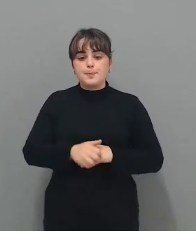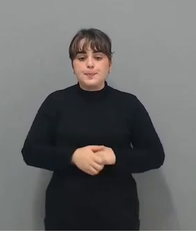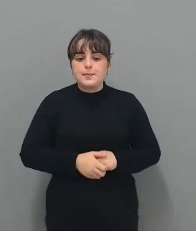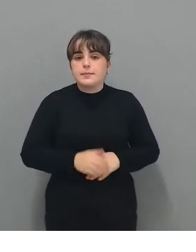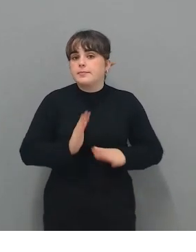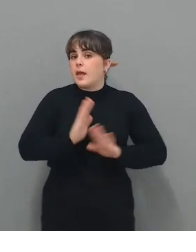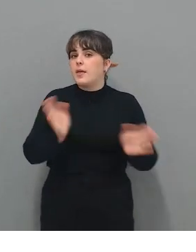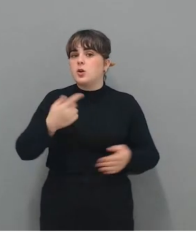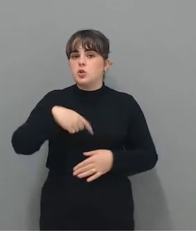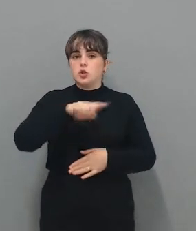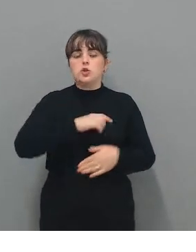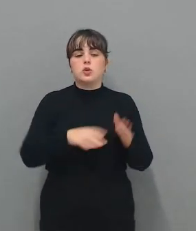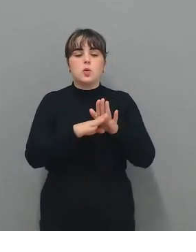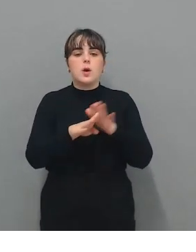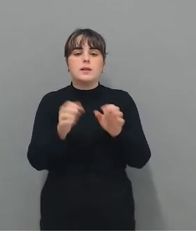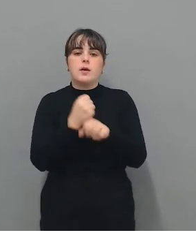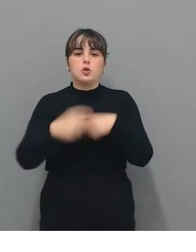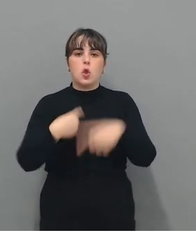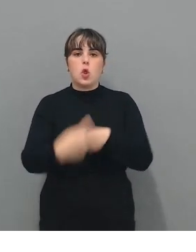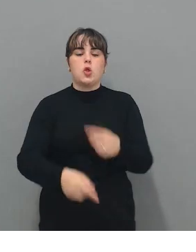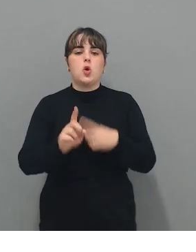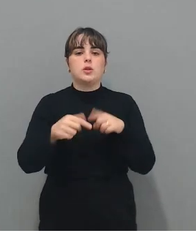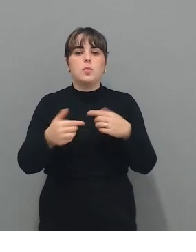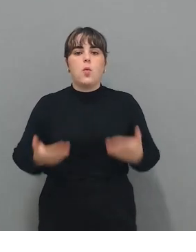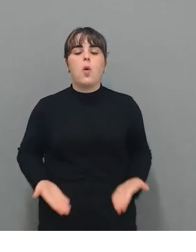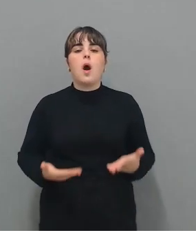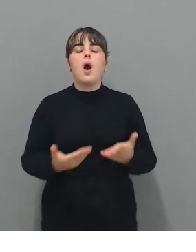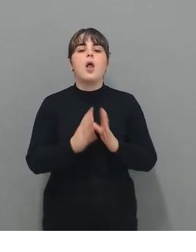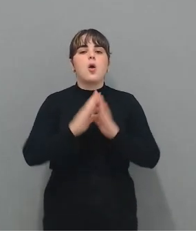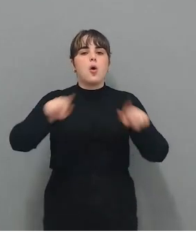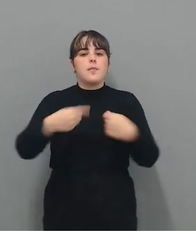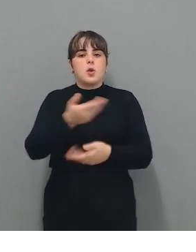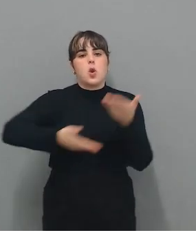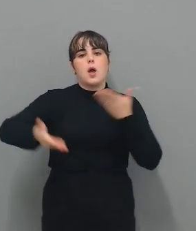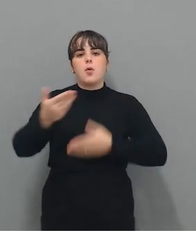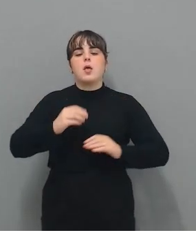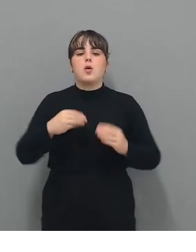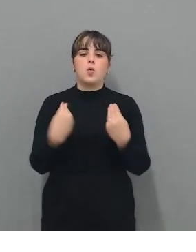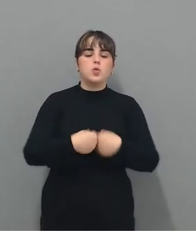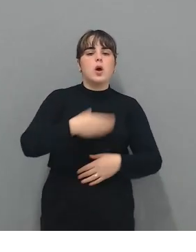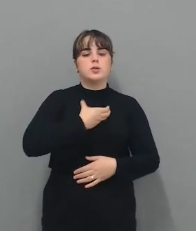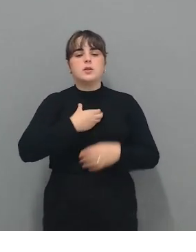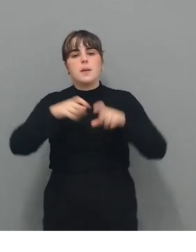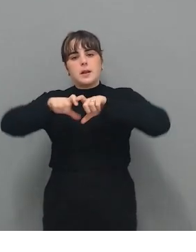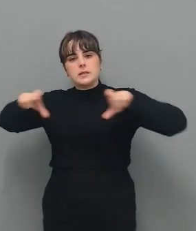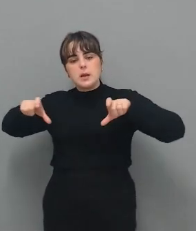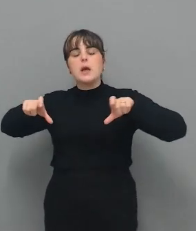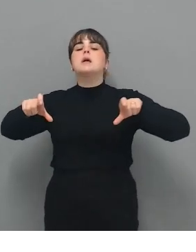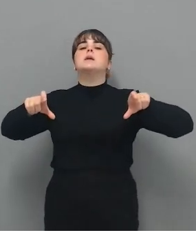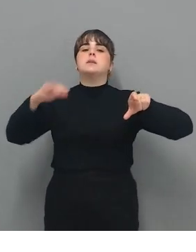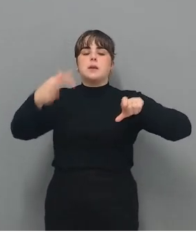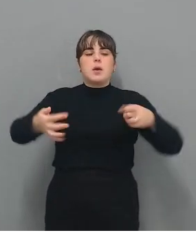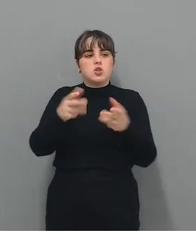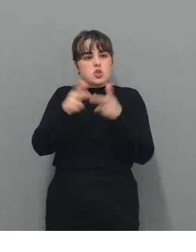nosotros seguimos trabajando día a día por tener cada vez más convenios colaboradores, con ayuntamientos, con empresas y llegar a la sociedad